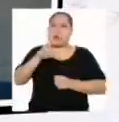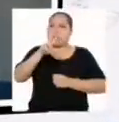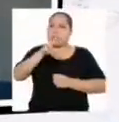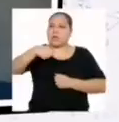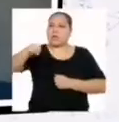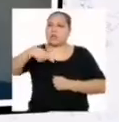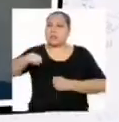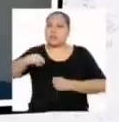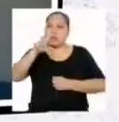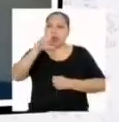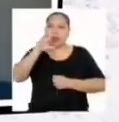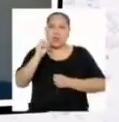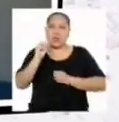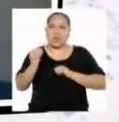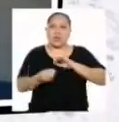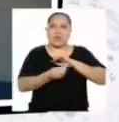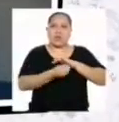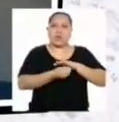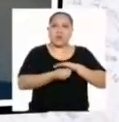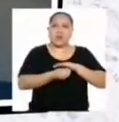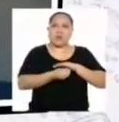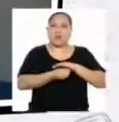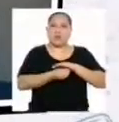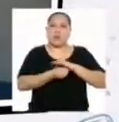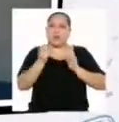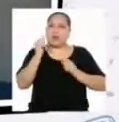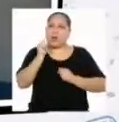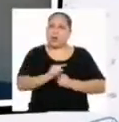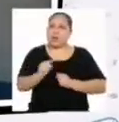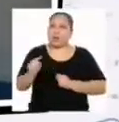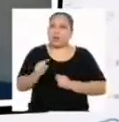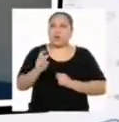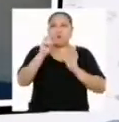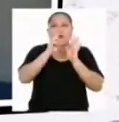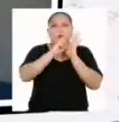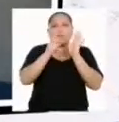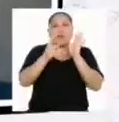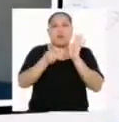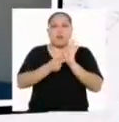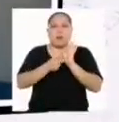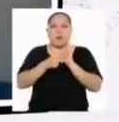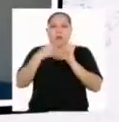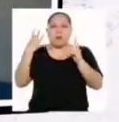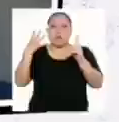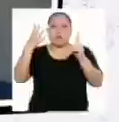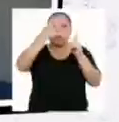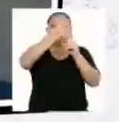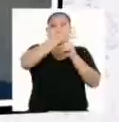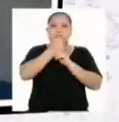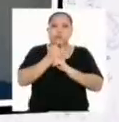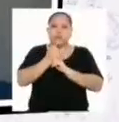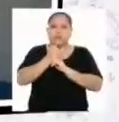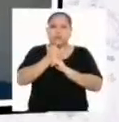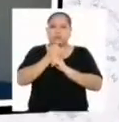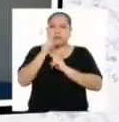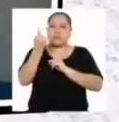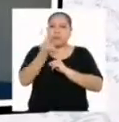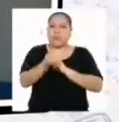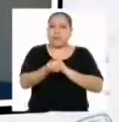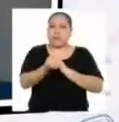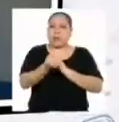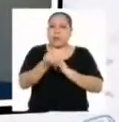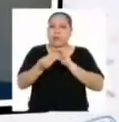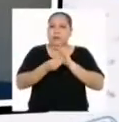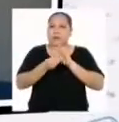envíos 30 soles. Esto quiere decir que para obtener la cantidad de